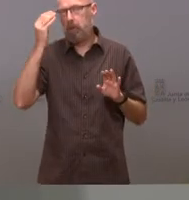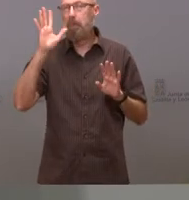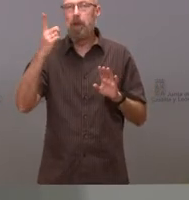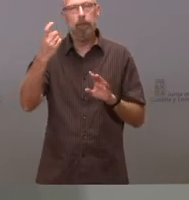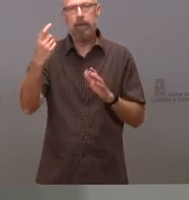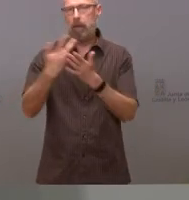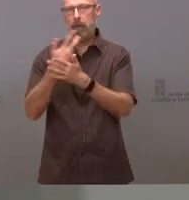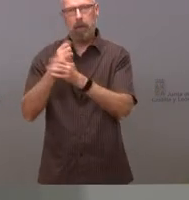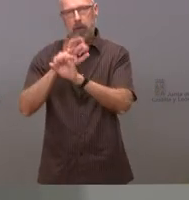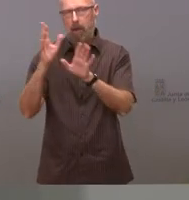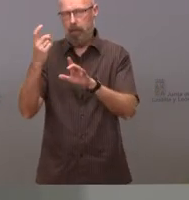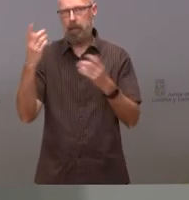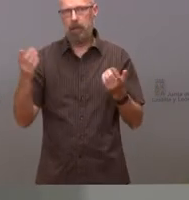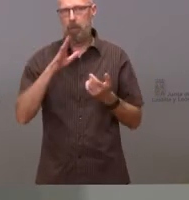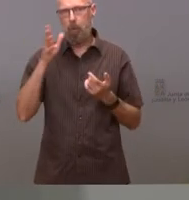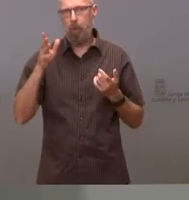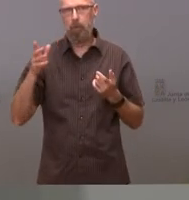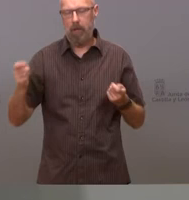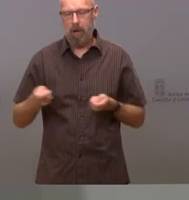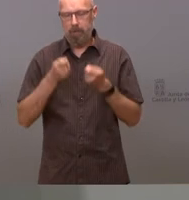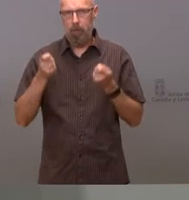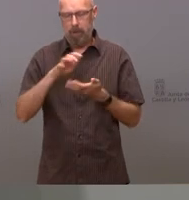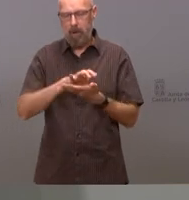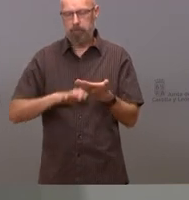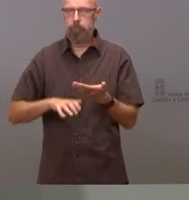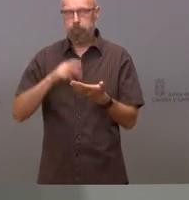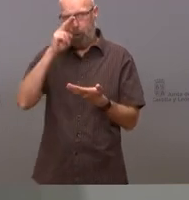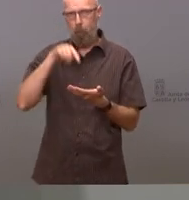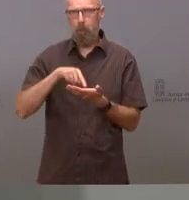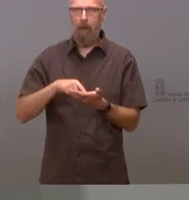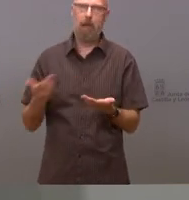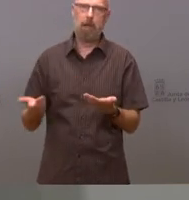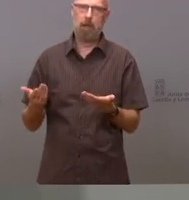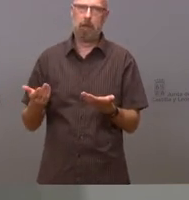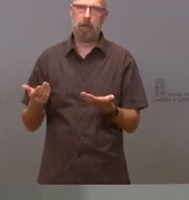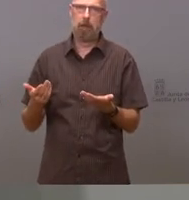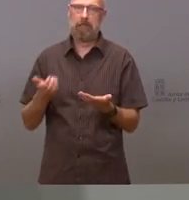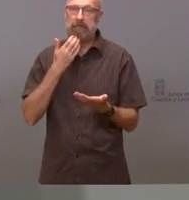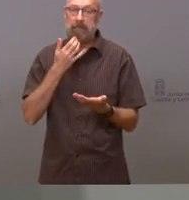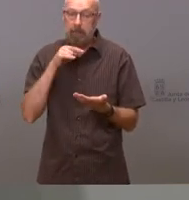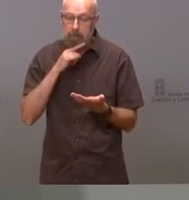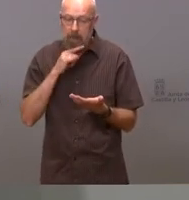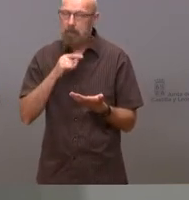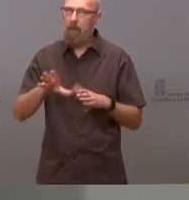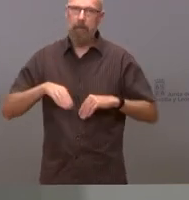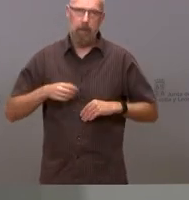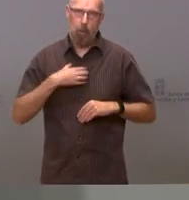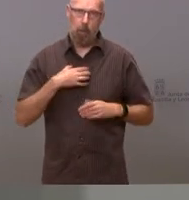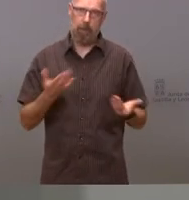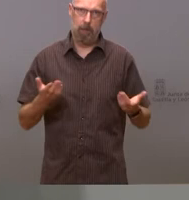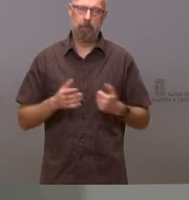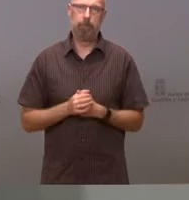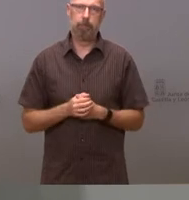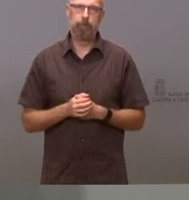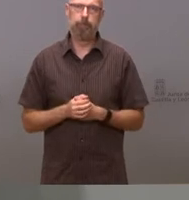explicación a una información muy, muy, muy preocupante y que no vamos a tolerar de ninguna de las maneras no vamos a